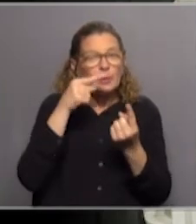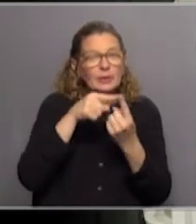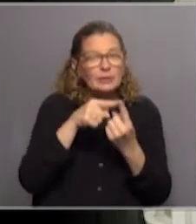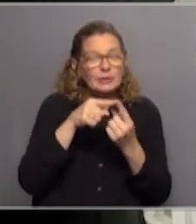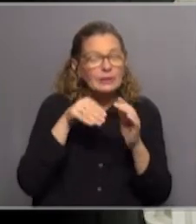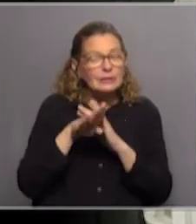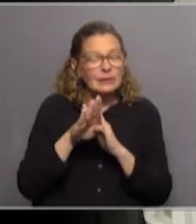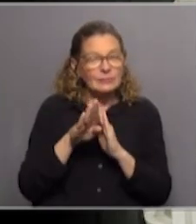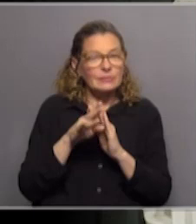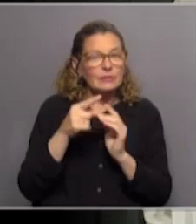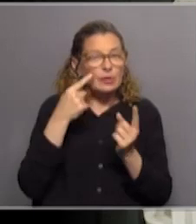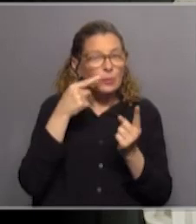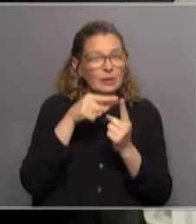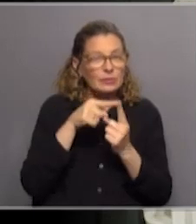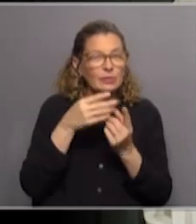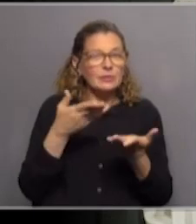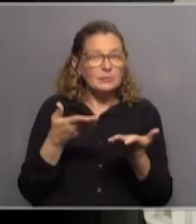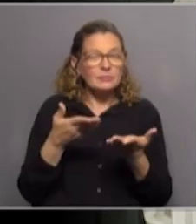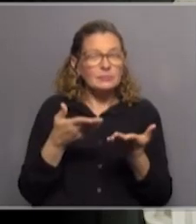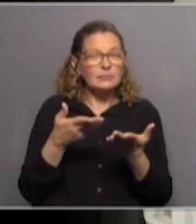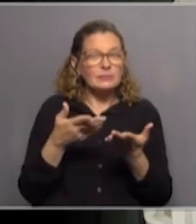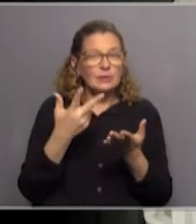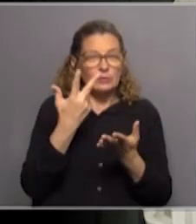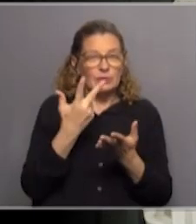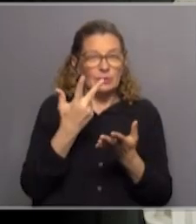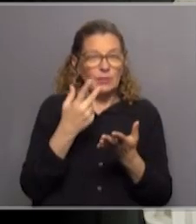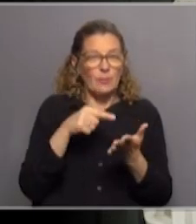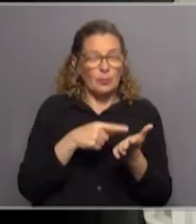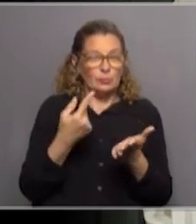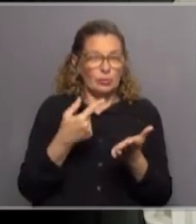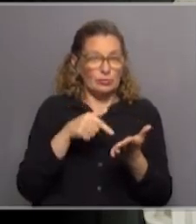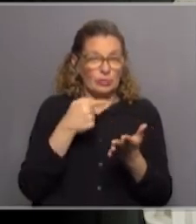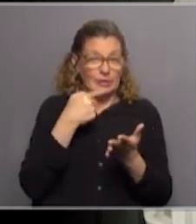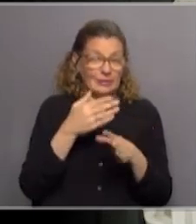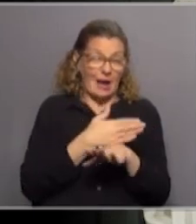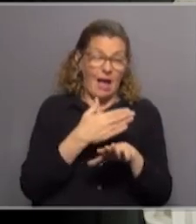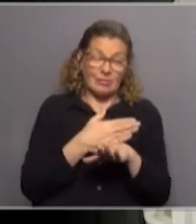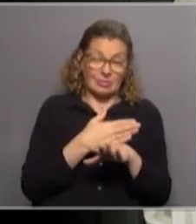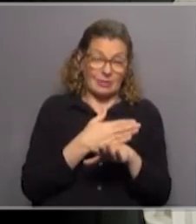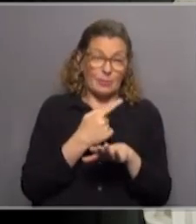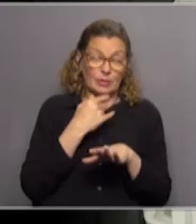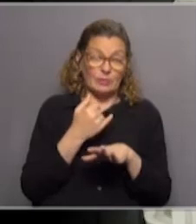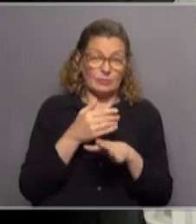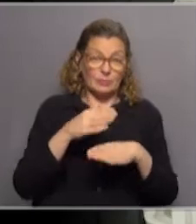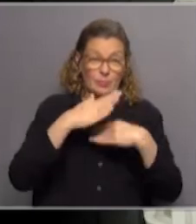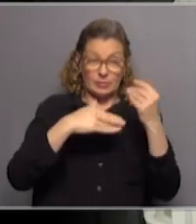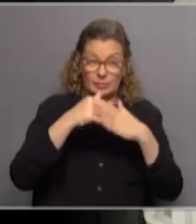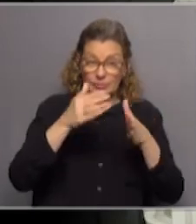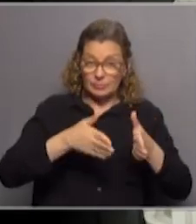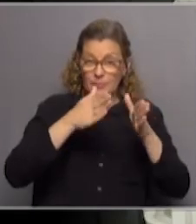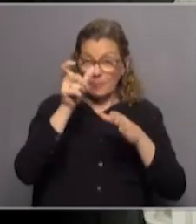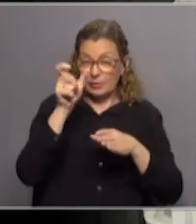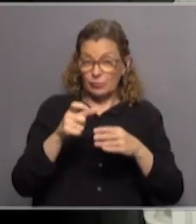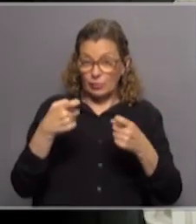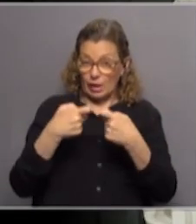esa intervención si el objeto de esa intervención son los tres puntos que tú comentabas al principio infraestructura personas usuarias